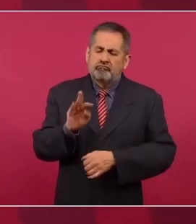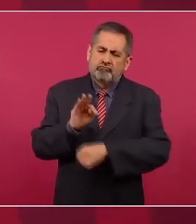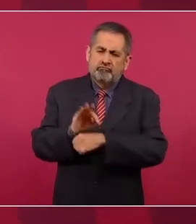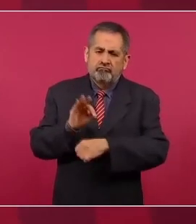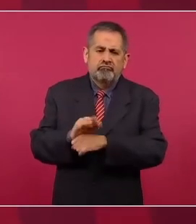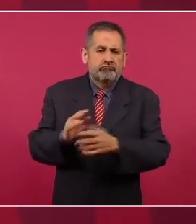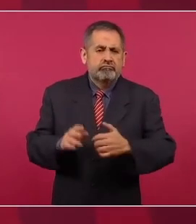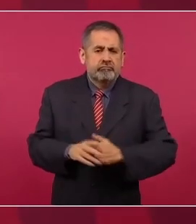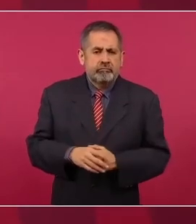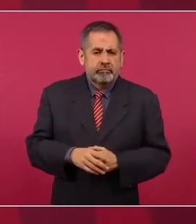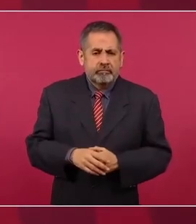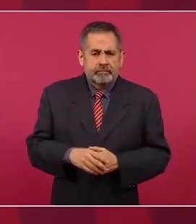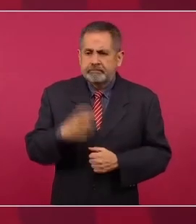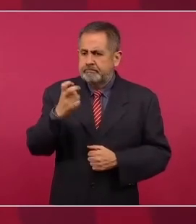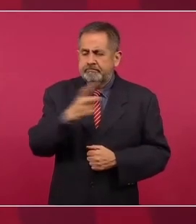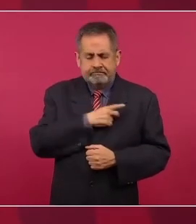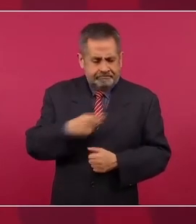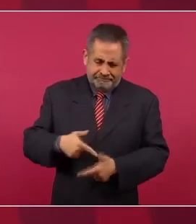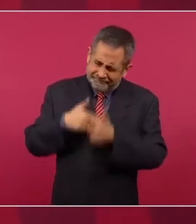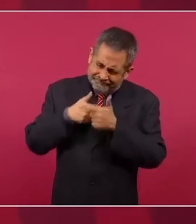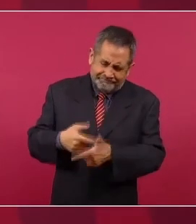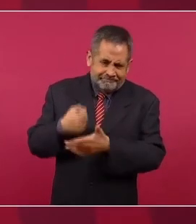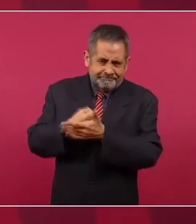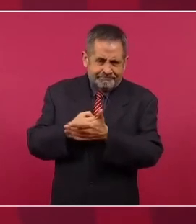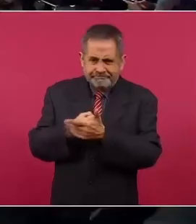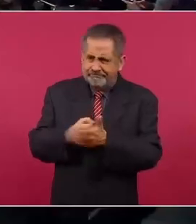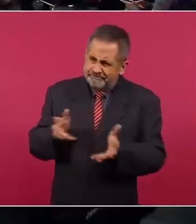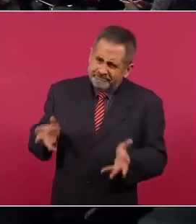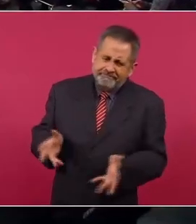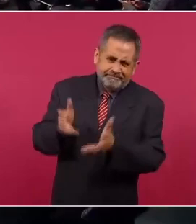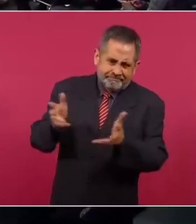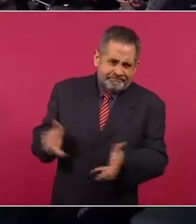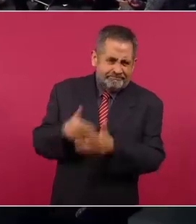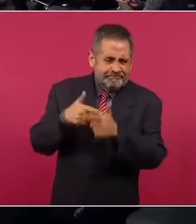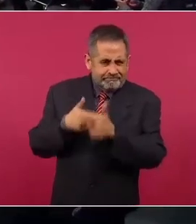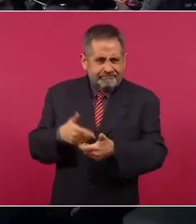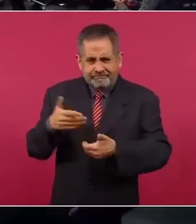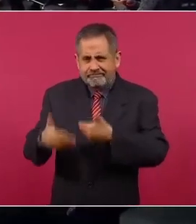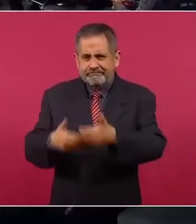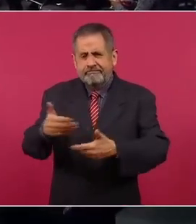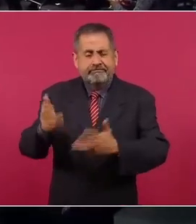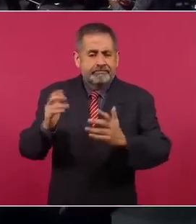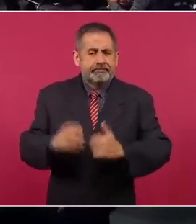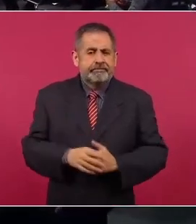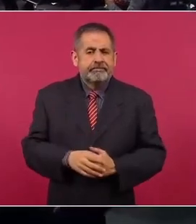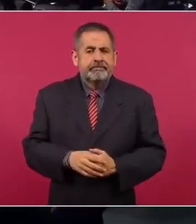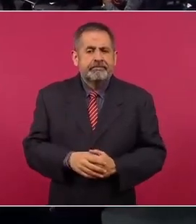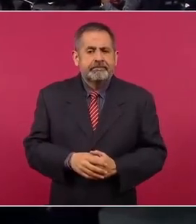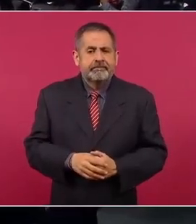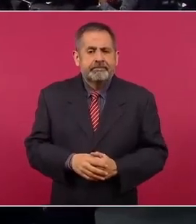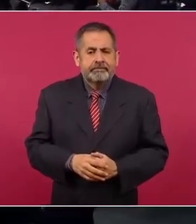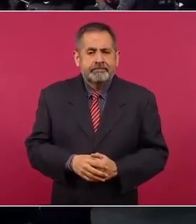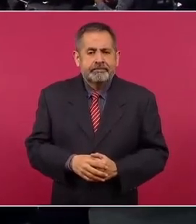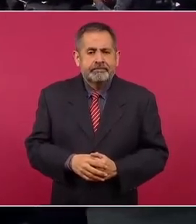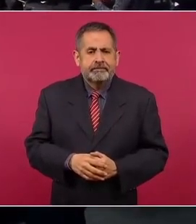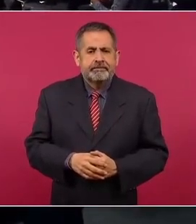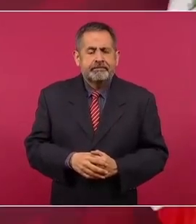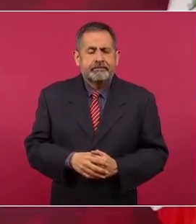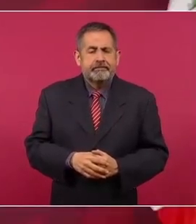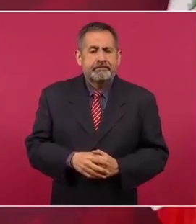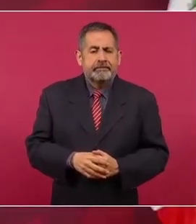Por eso hay que seguir impulsando la